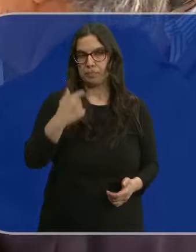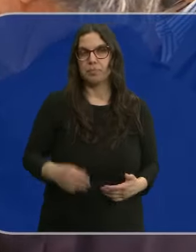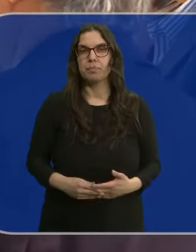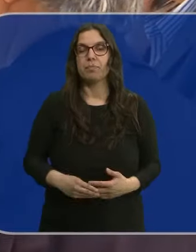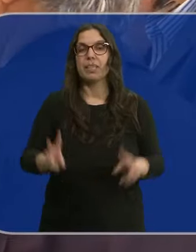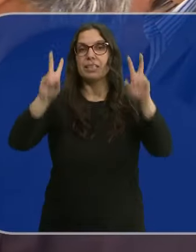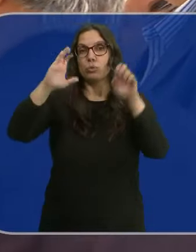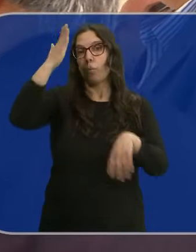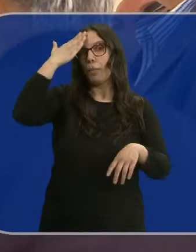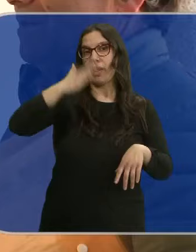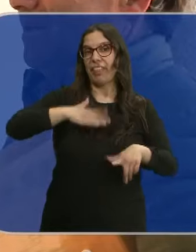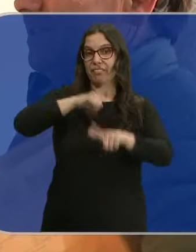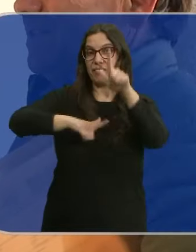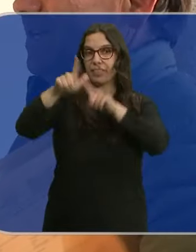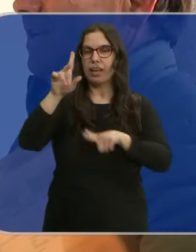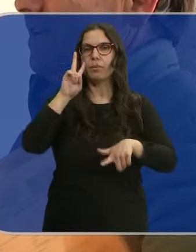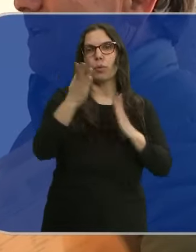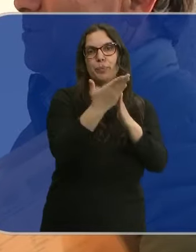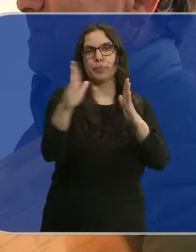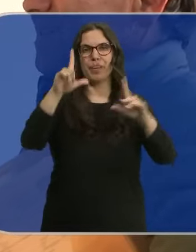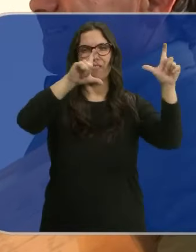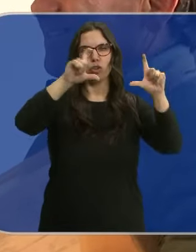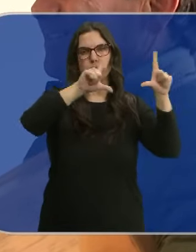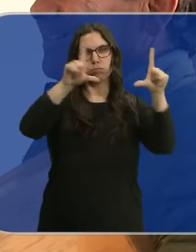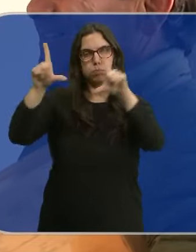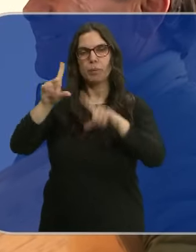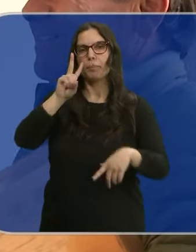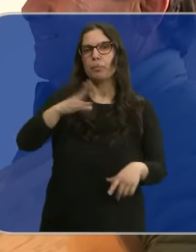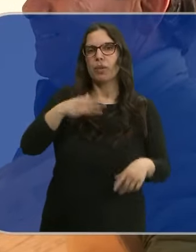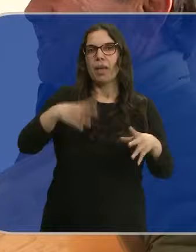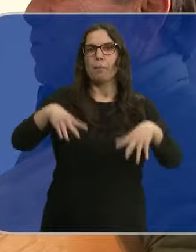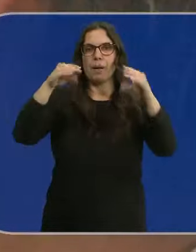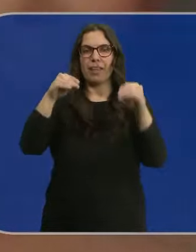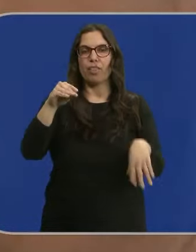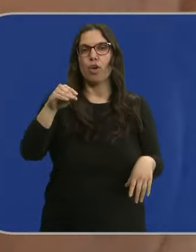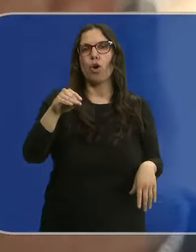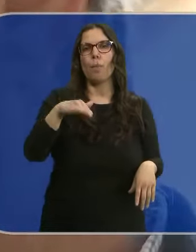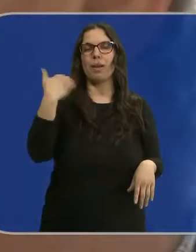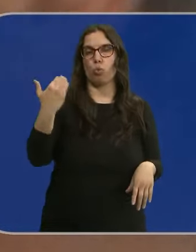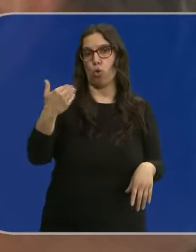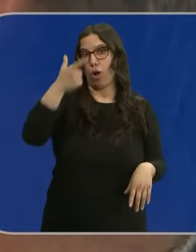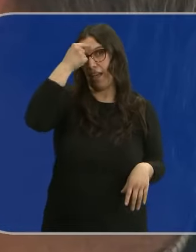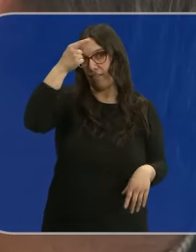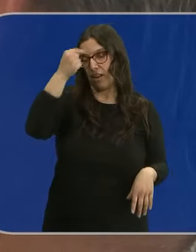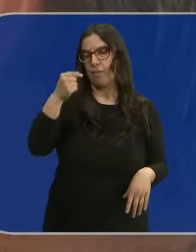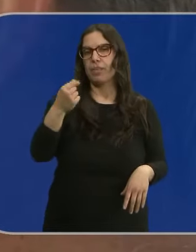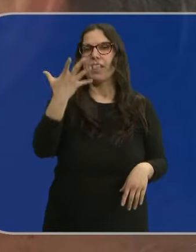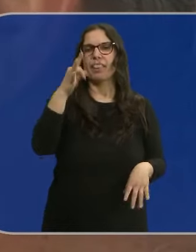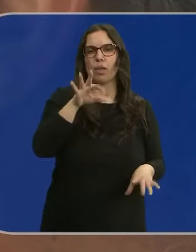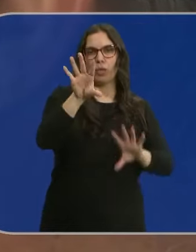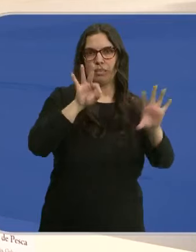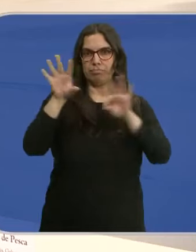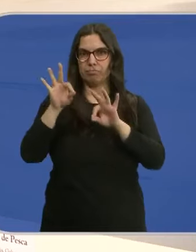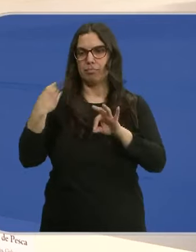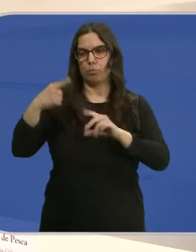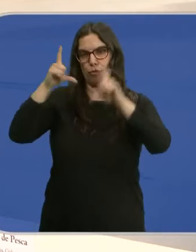Bajo el título Memorias de viaje nos sumergimos en la muestra fotográfica que se puede ver en el Palacio de los Verdugo, en Ávila. 50 instantáneas seleccionadas